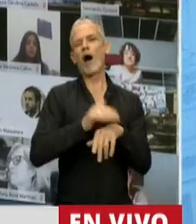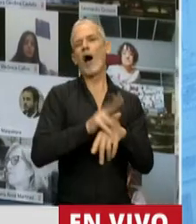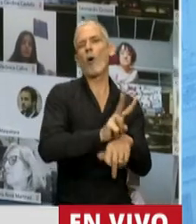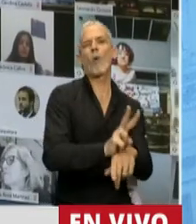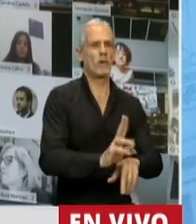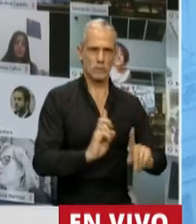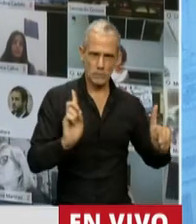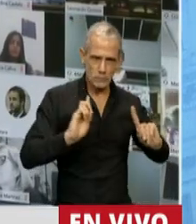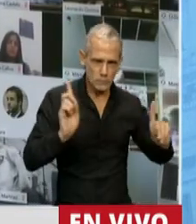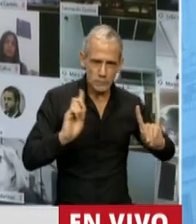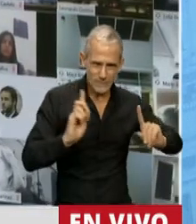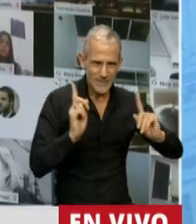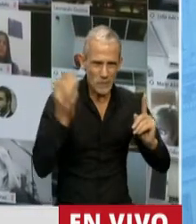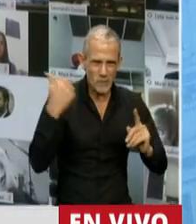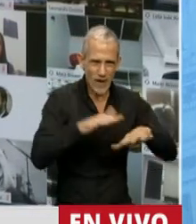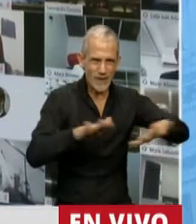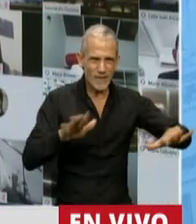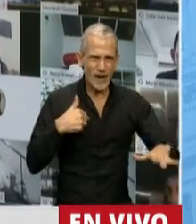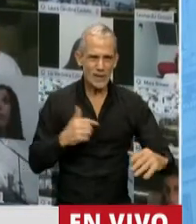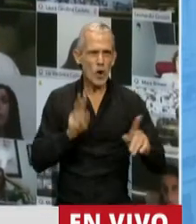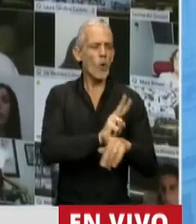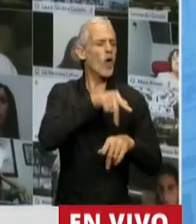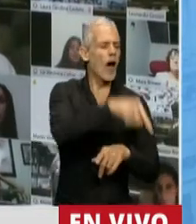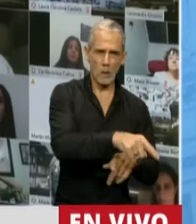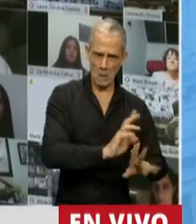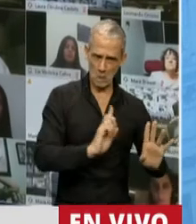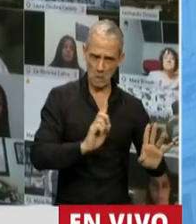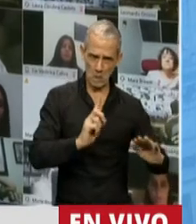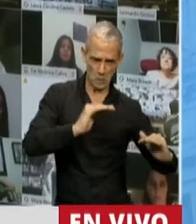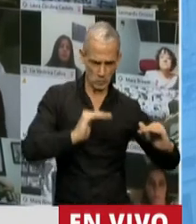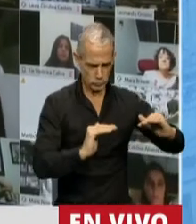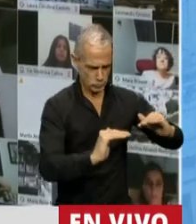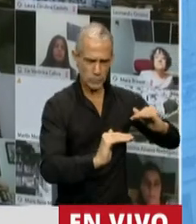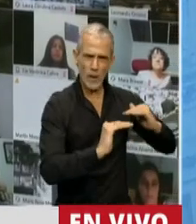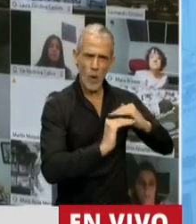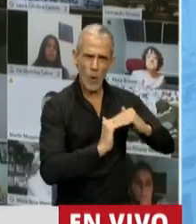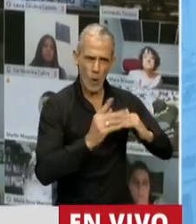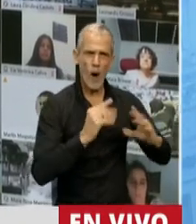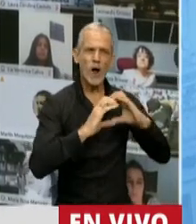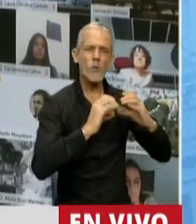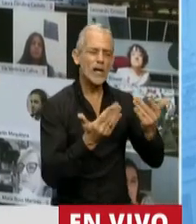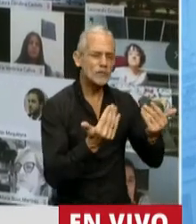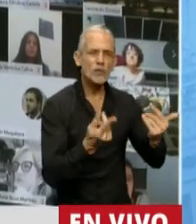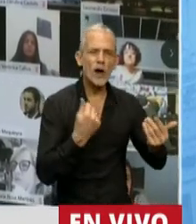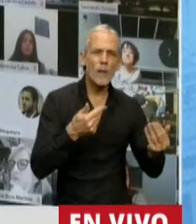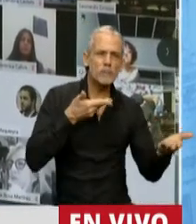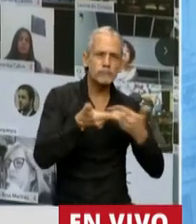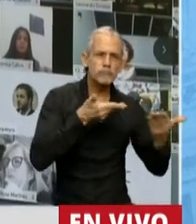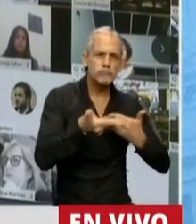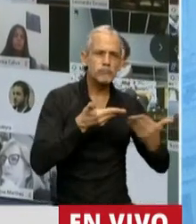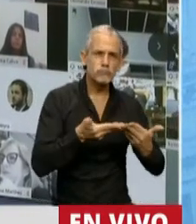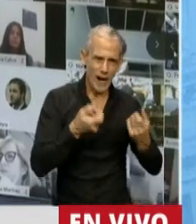con los que a veces se trabajan las infancias. Y particularmente habilitar un canal de comunicación implica